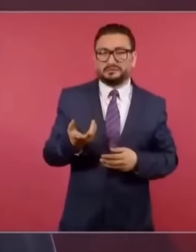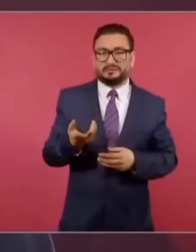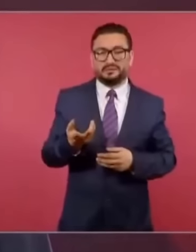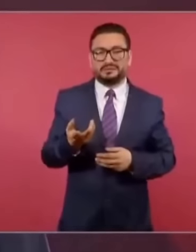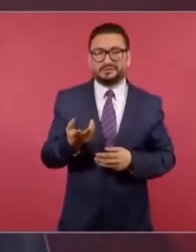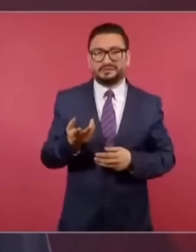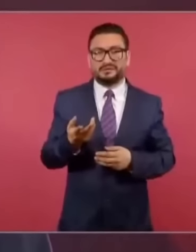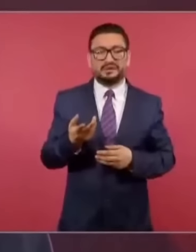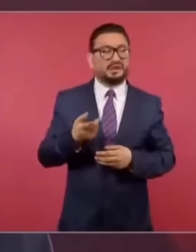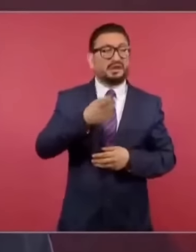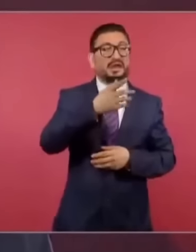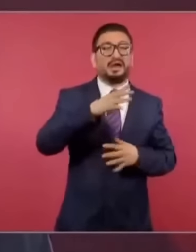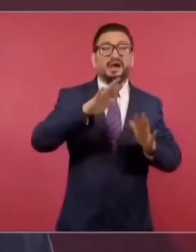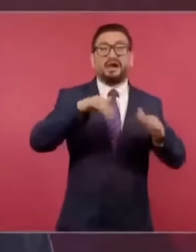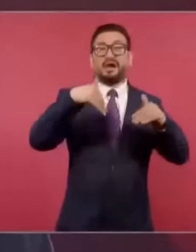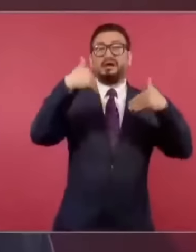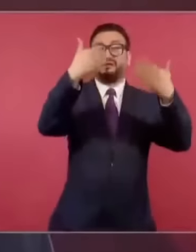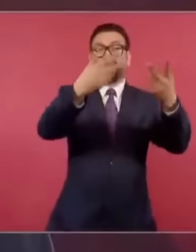ya no hay credibilidad,